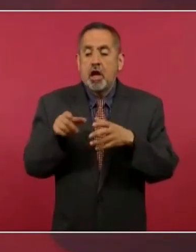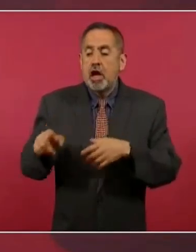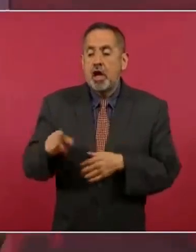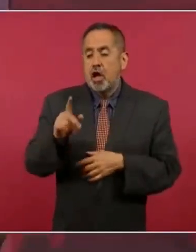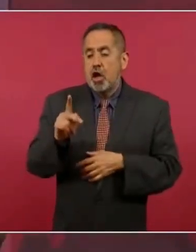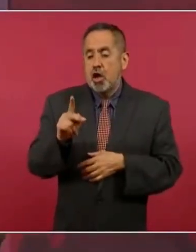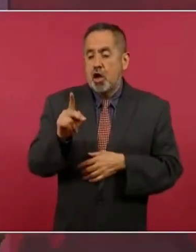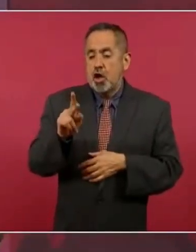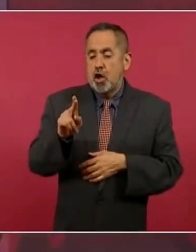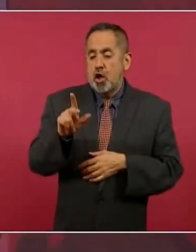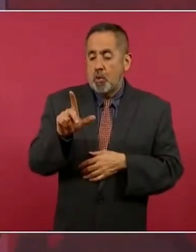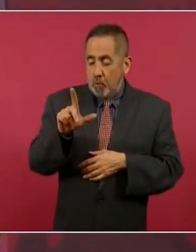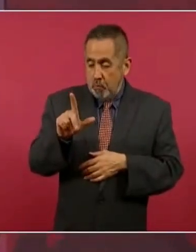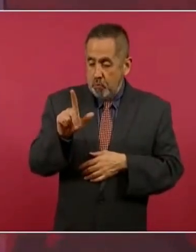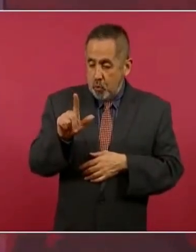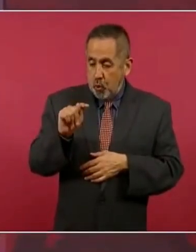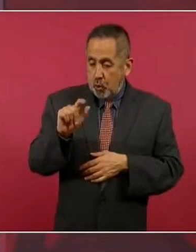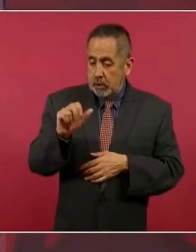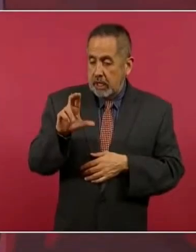Calles